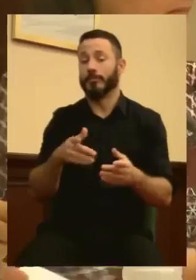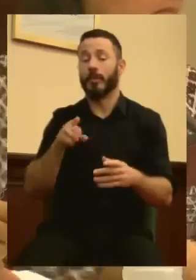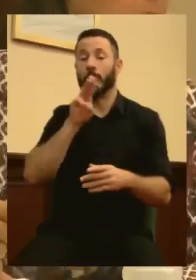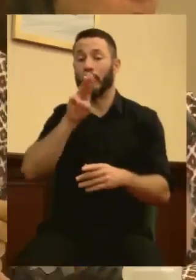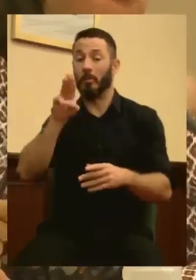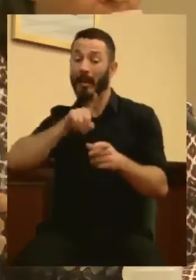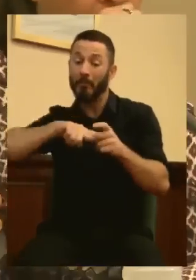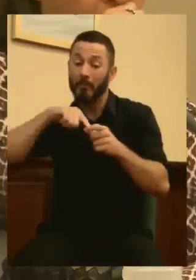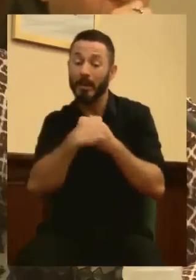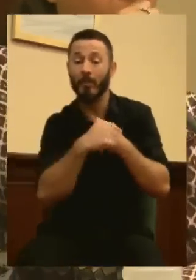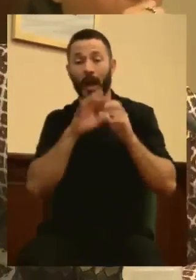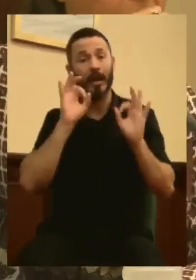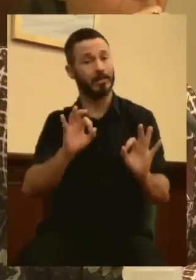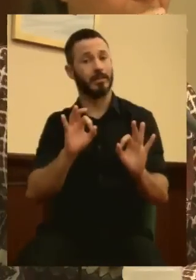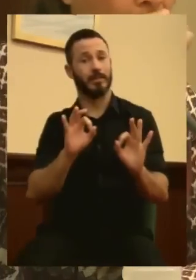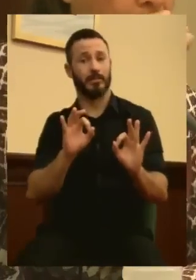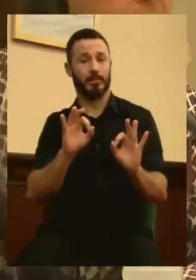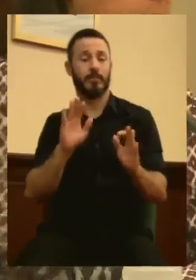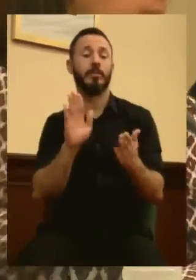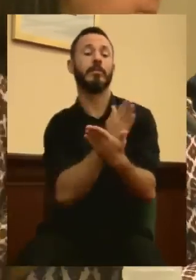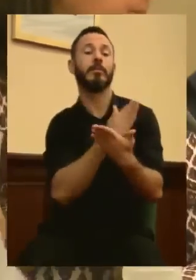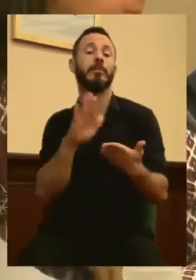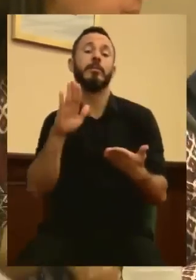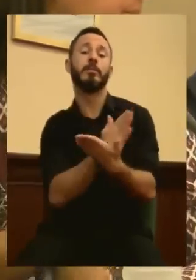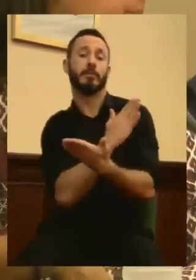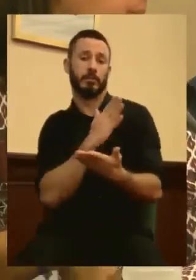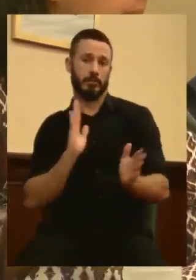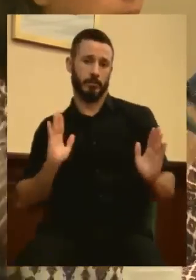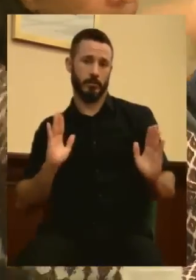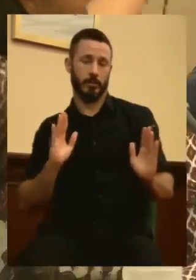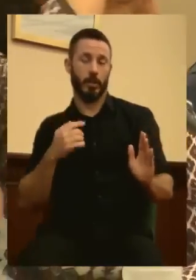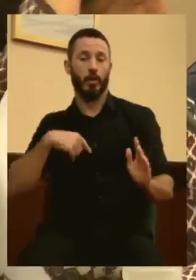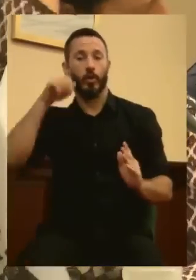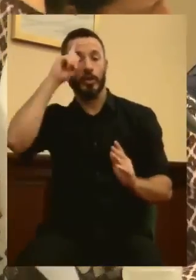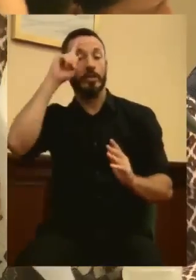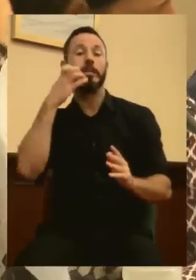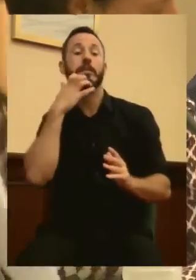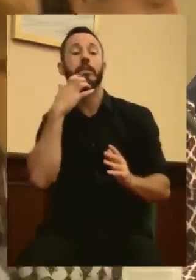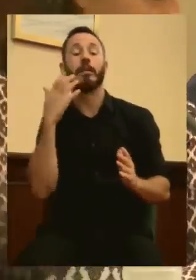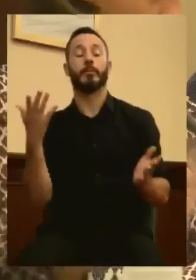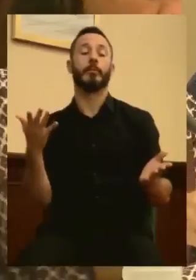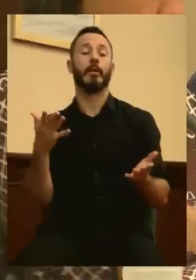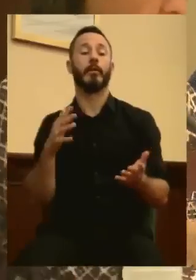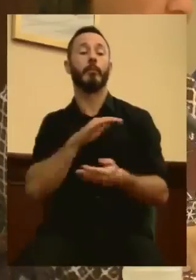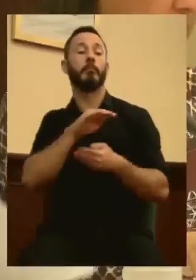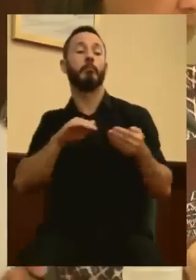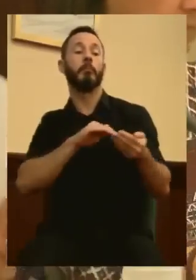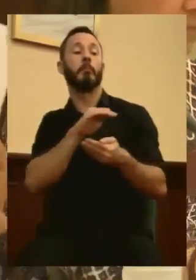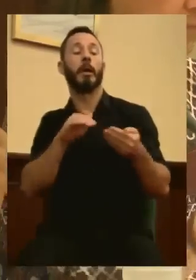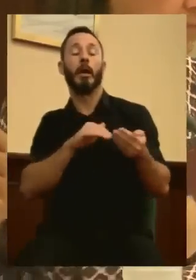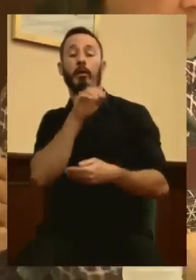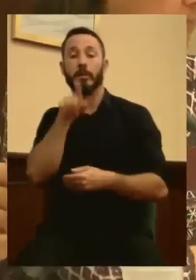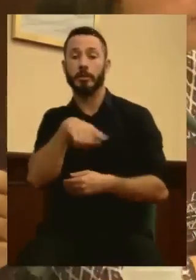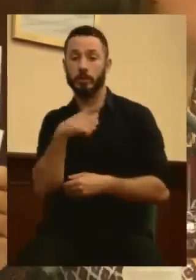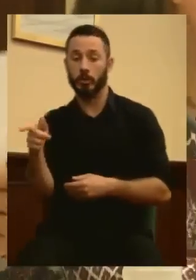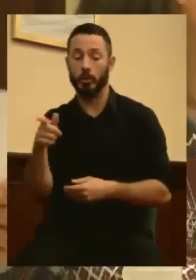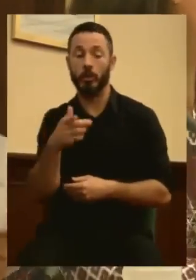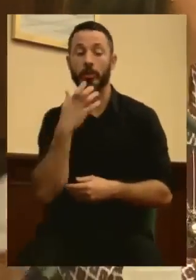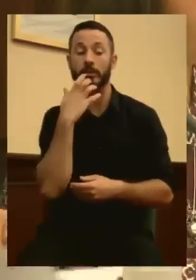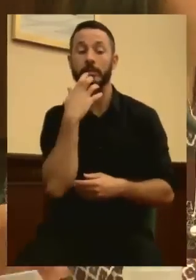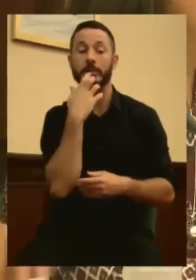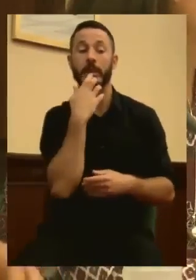absolutamente discrecional. No sé si bien con los pañaguados, pero con los que no lo eran, bastante mal.